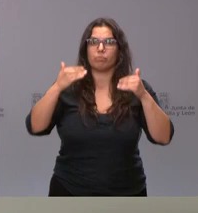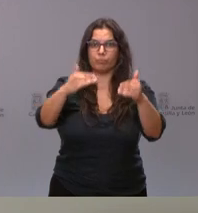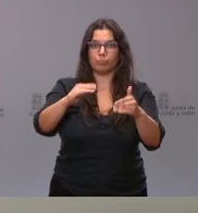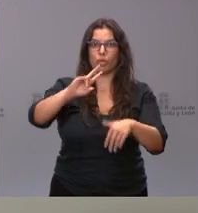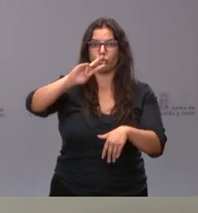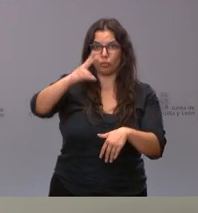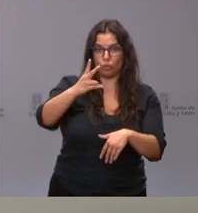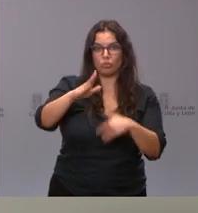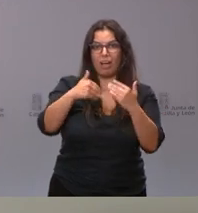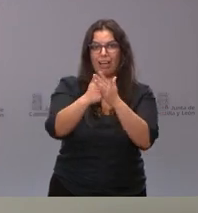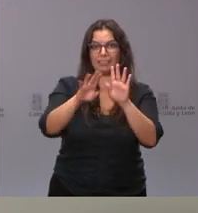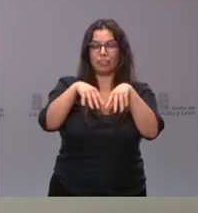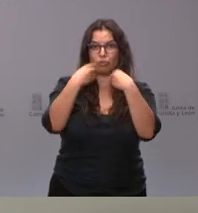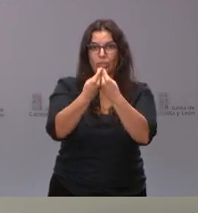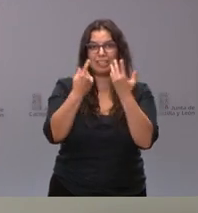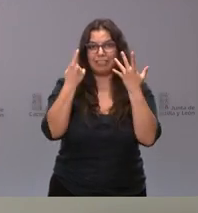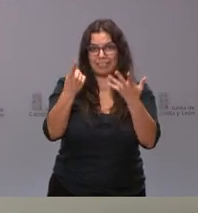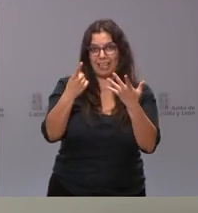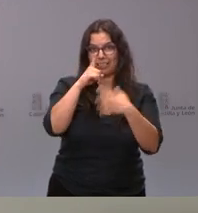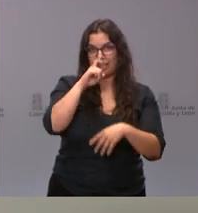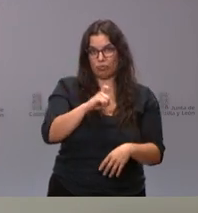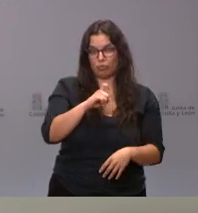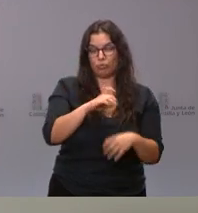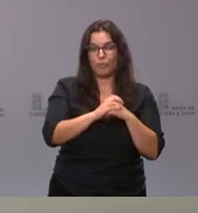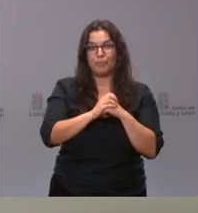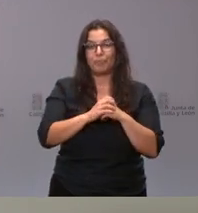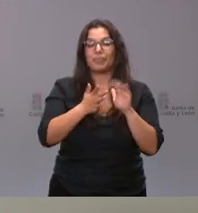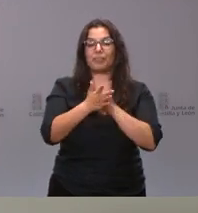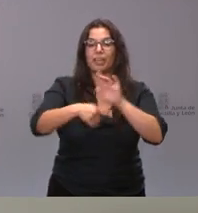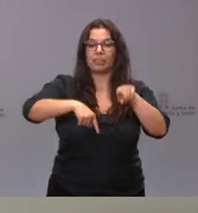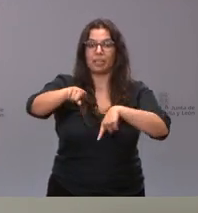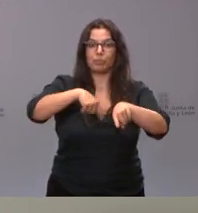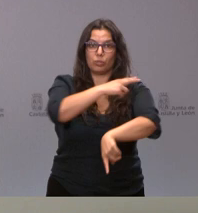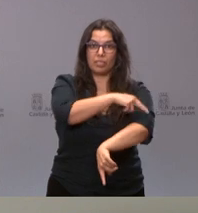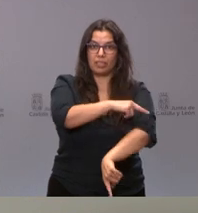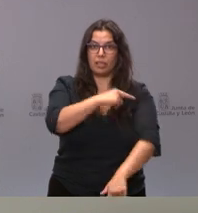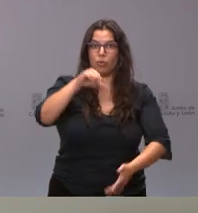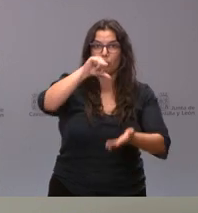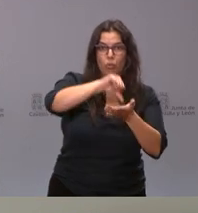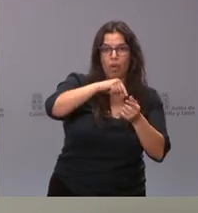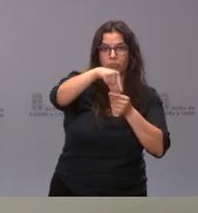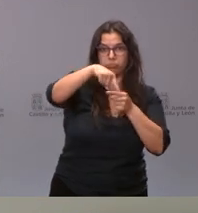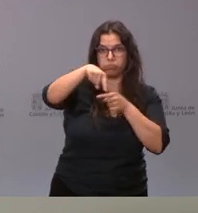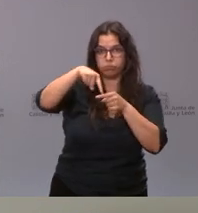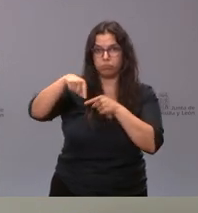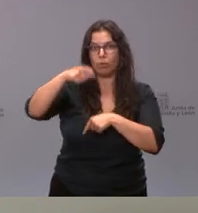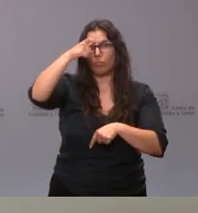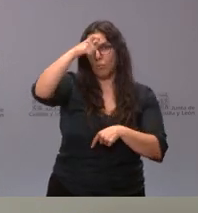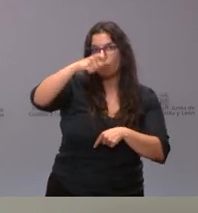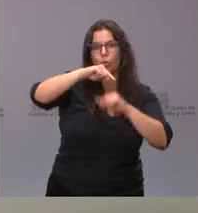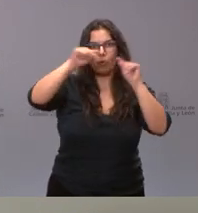Estamos hablando del transporte sanitario tanto en medios urbanos, interurbanos, interprovinciales